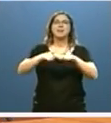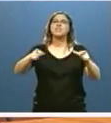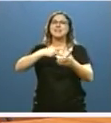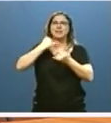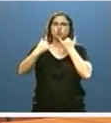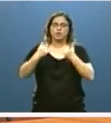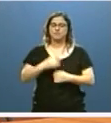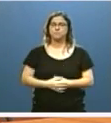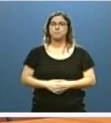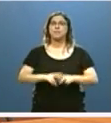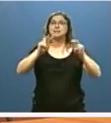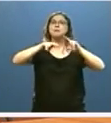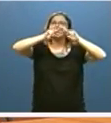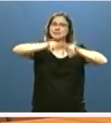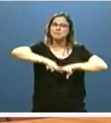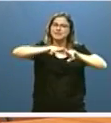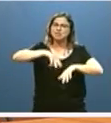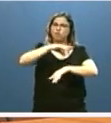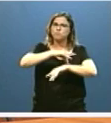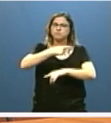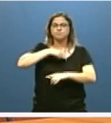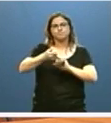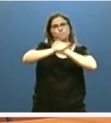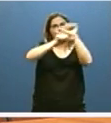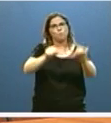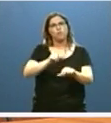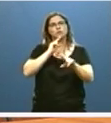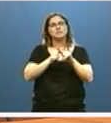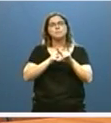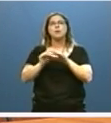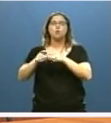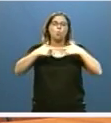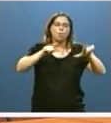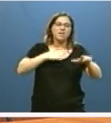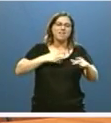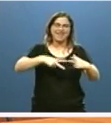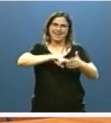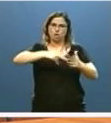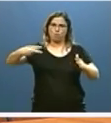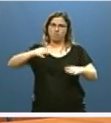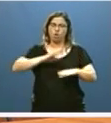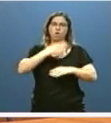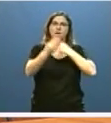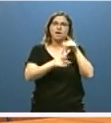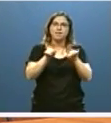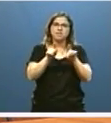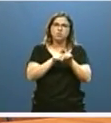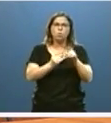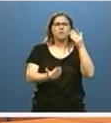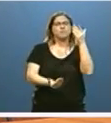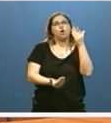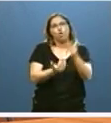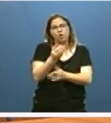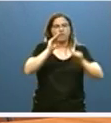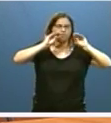En materia de investigación sanitaria estamos implantando el modelo de unidades de innovación y realizando a tal fin las pertinentes jornadas